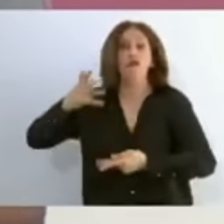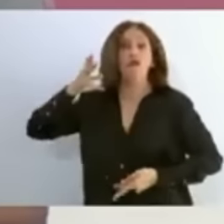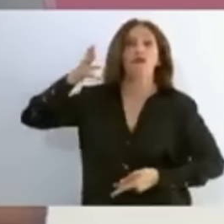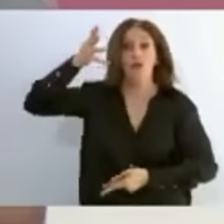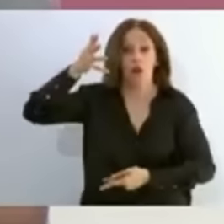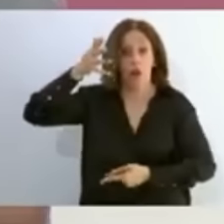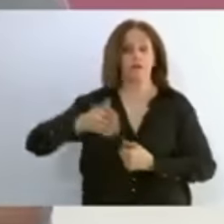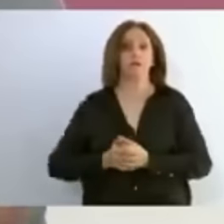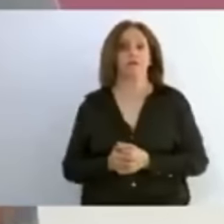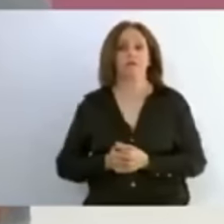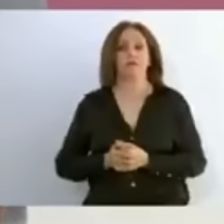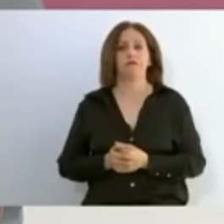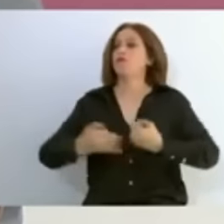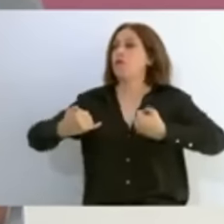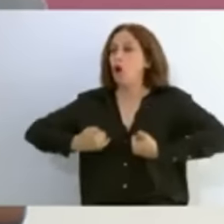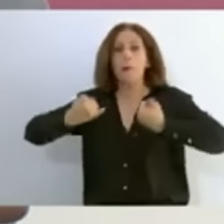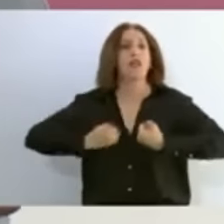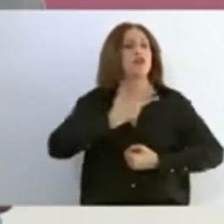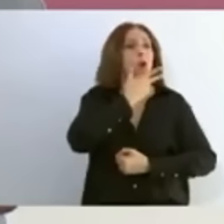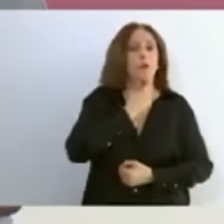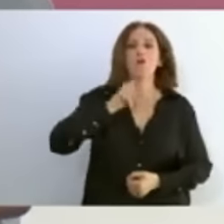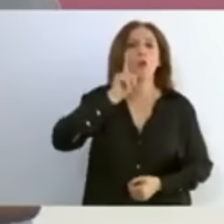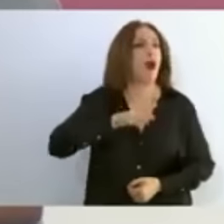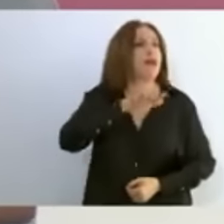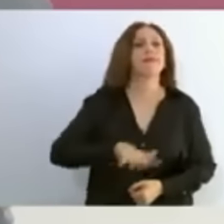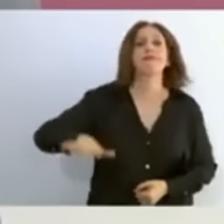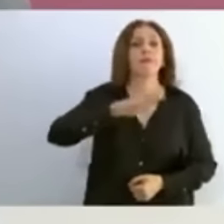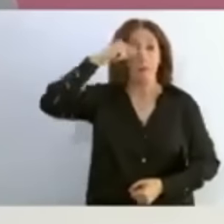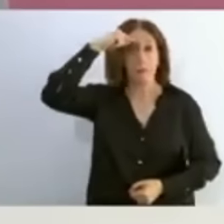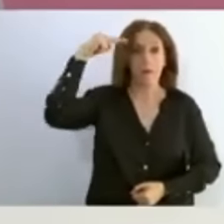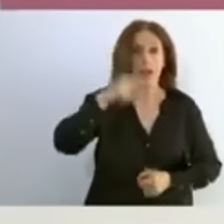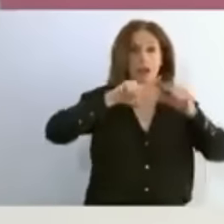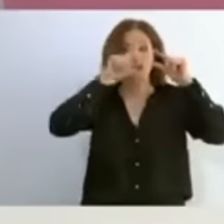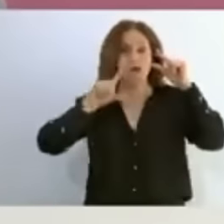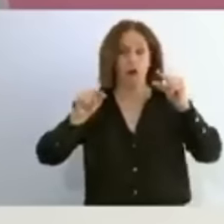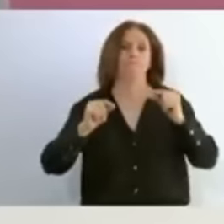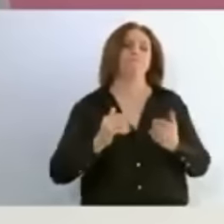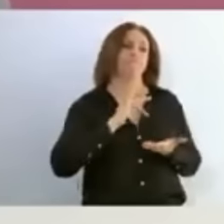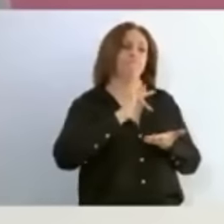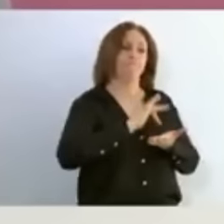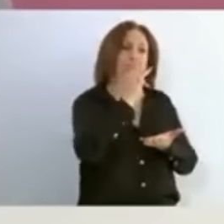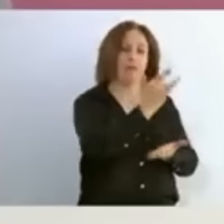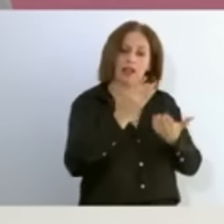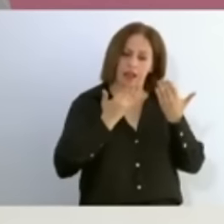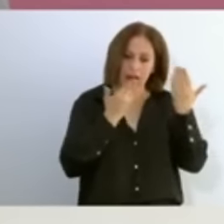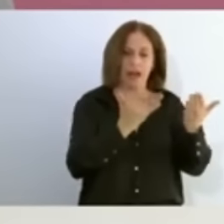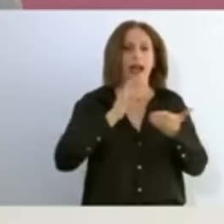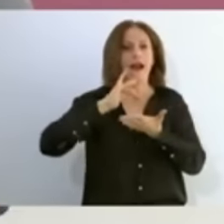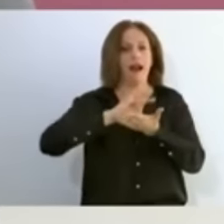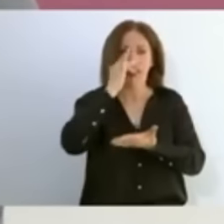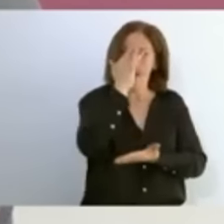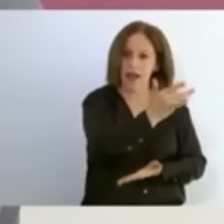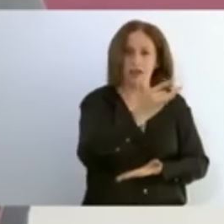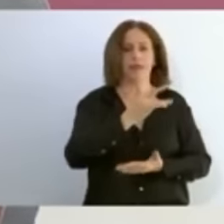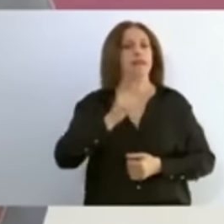y de las y los jóvenes de México, quisiera decirle, gracias, gracias, gracias, eternamente,